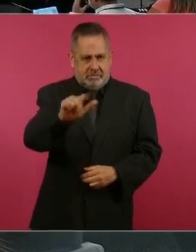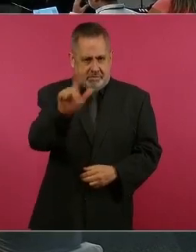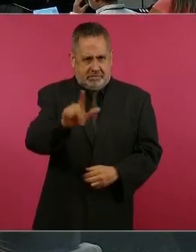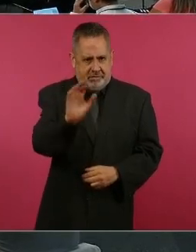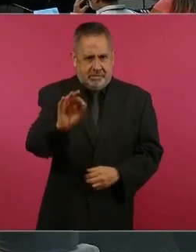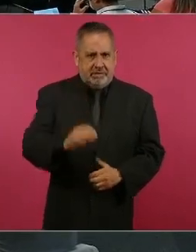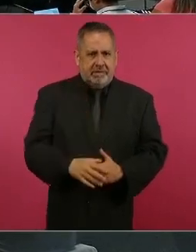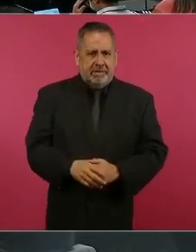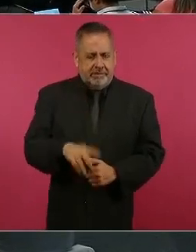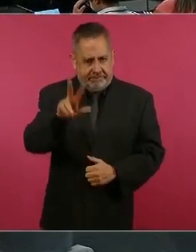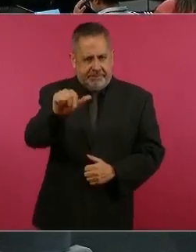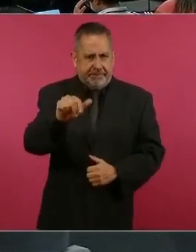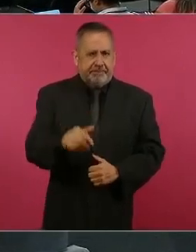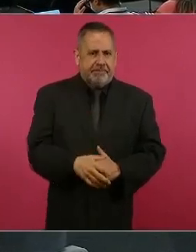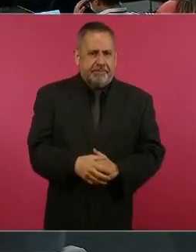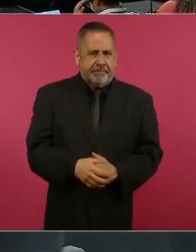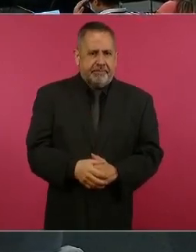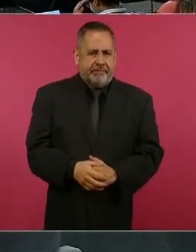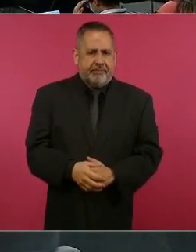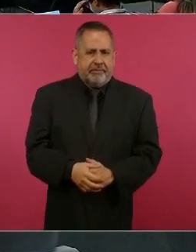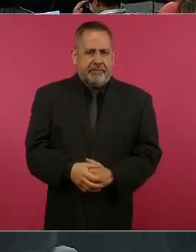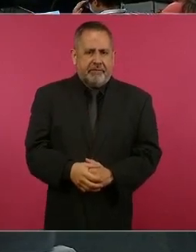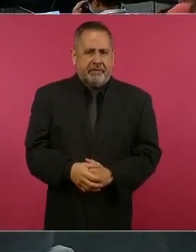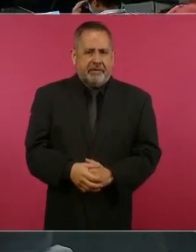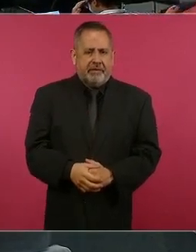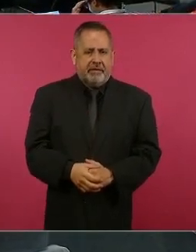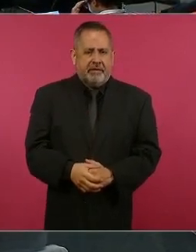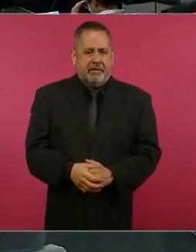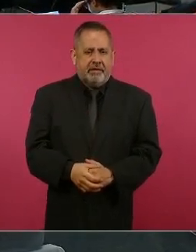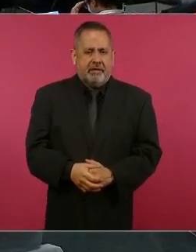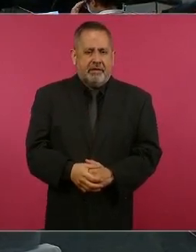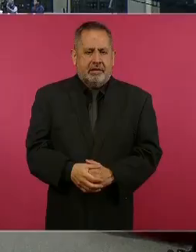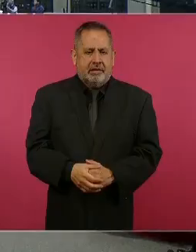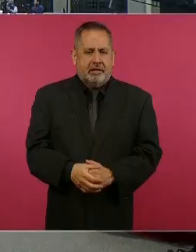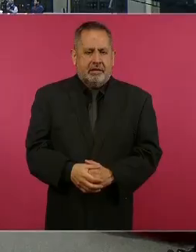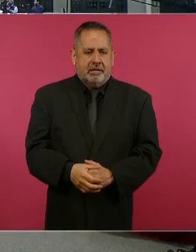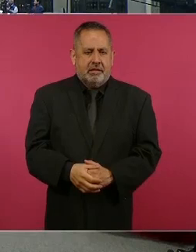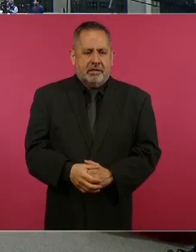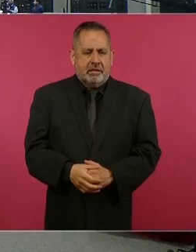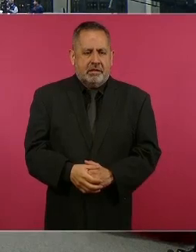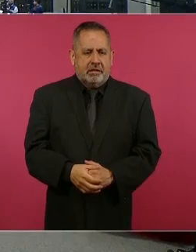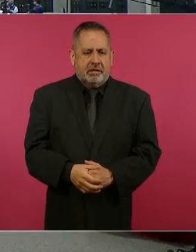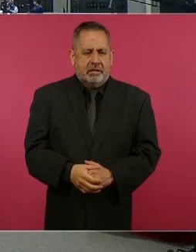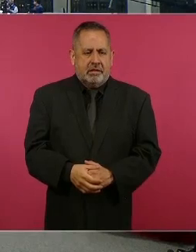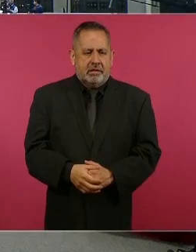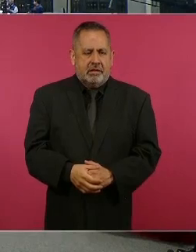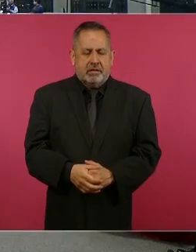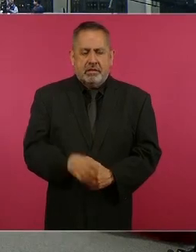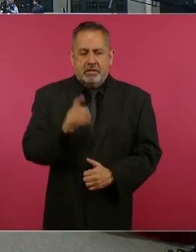Va, va. No, vamos.